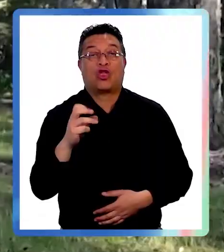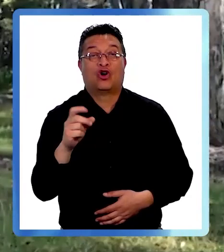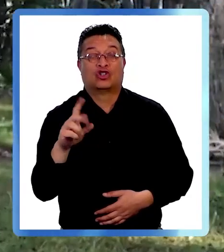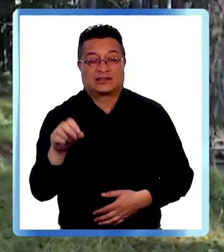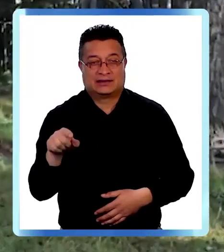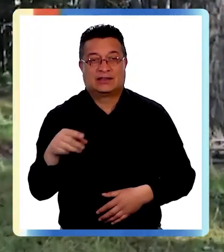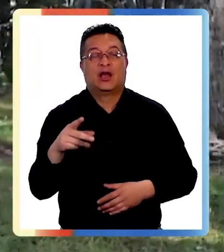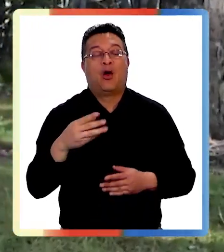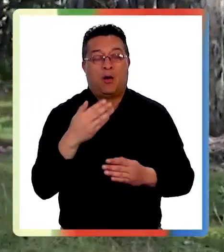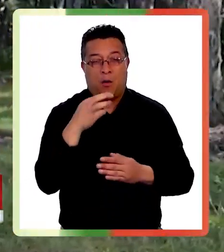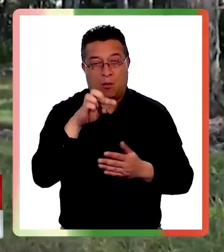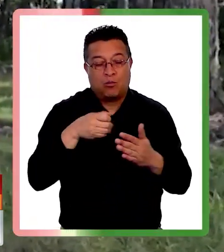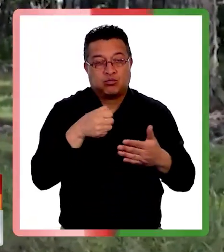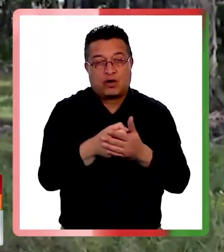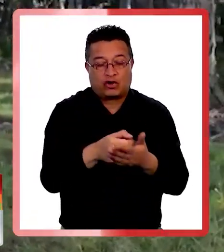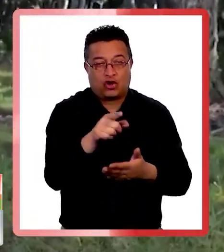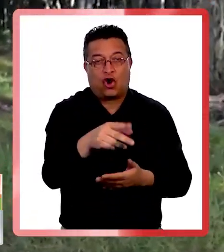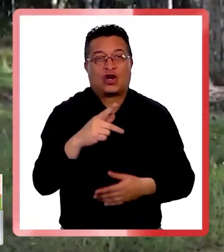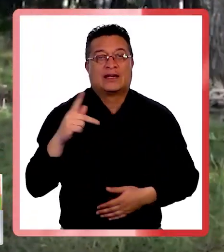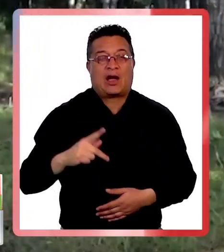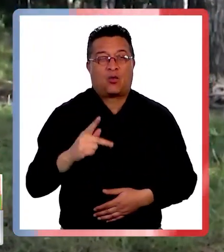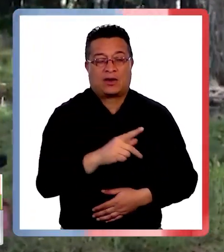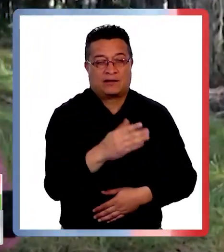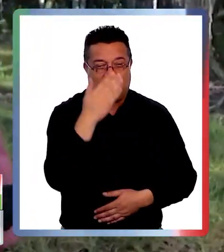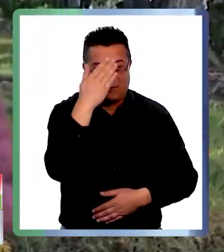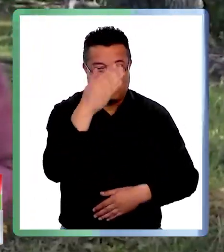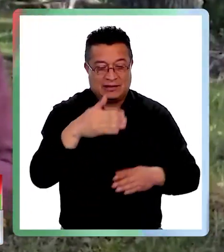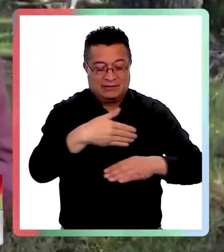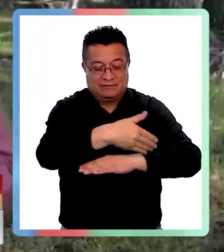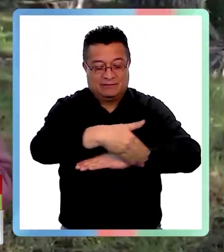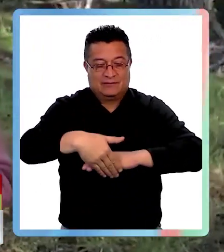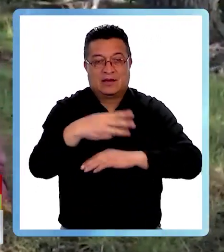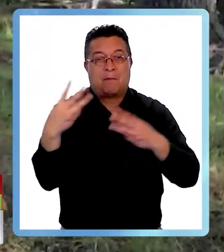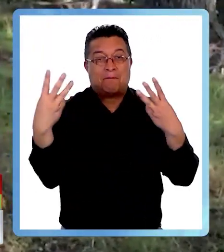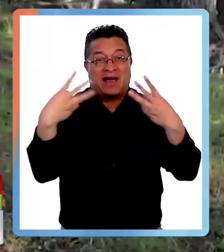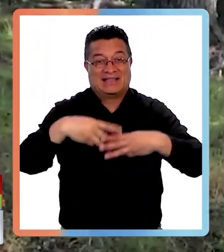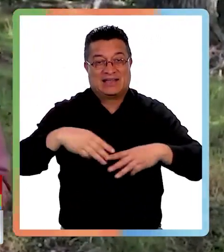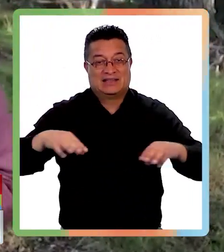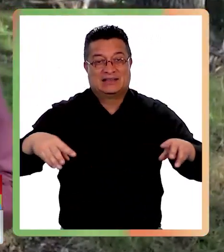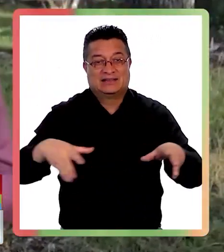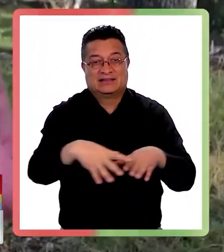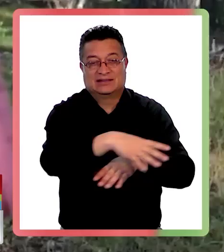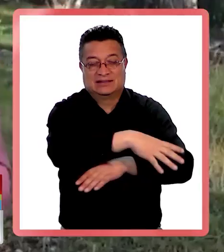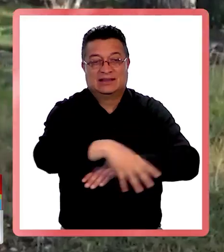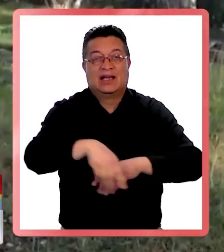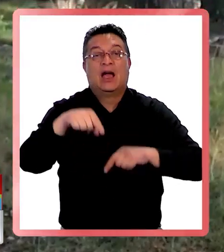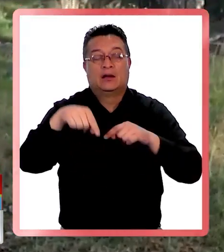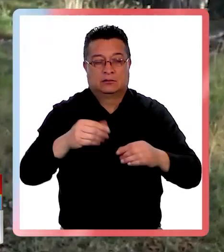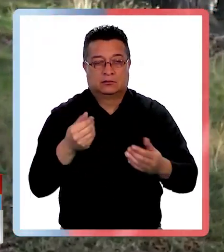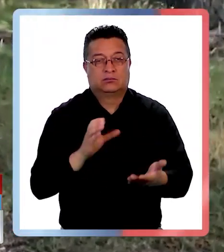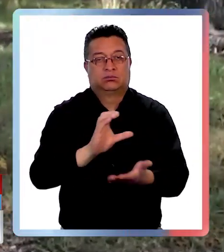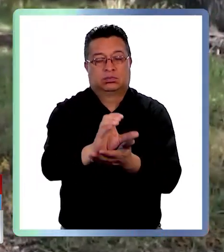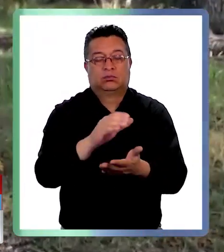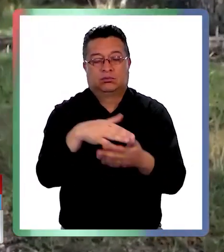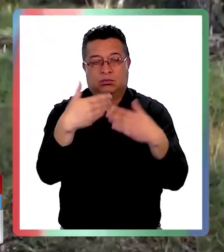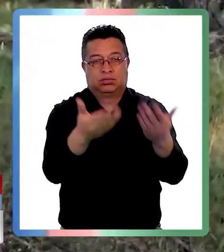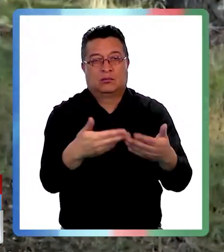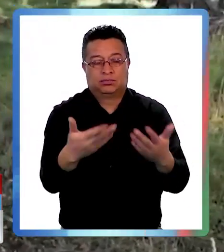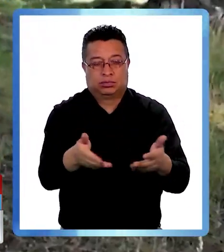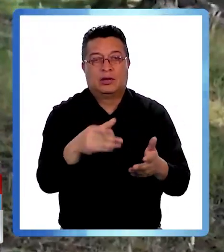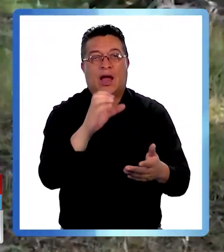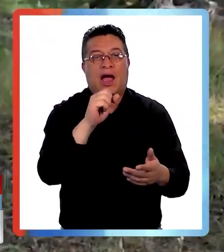en Puerto Cahuéscar, frente al estrecho de Magallanes, acabamos de entregar con el Ceremi Bienes Nacionales una transferencia gratuita a